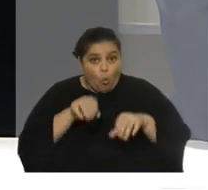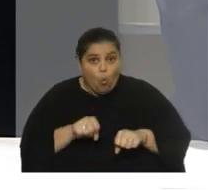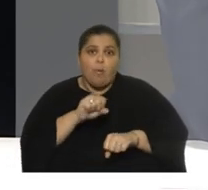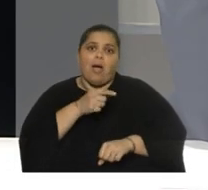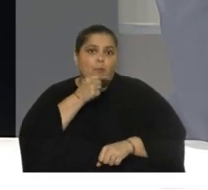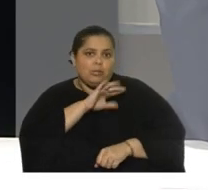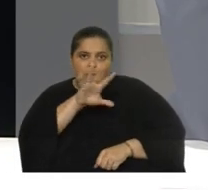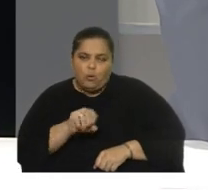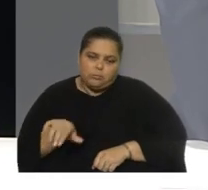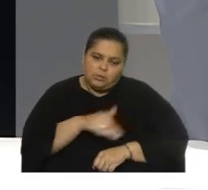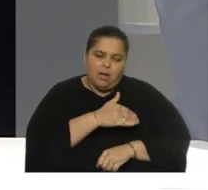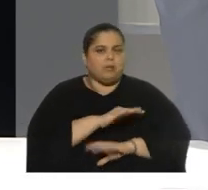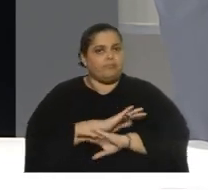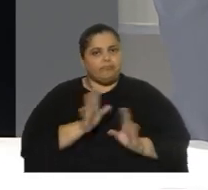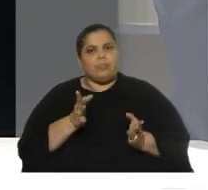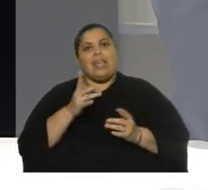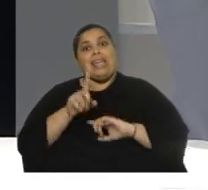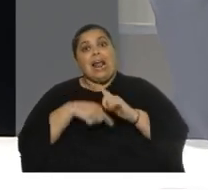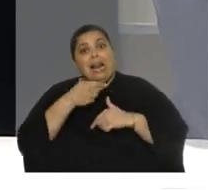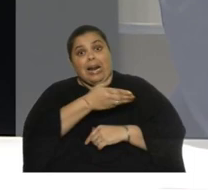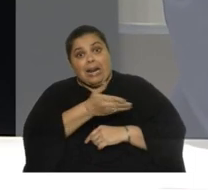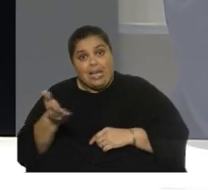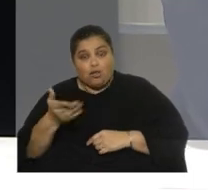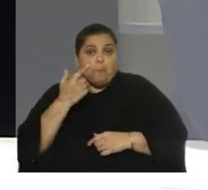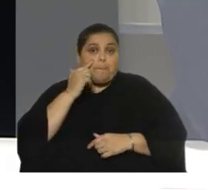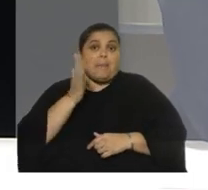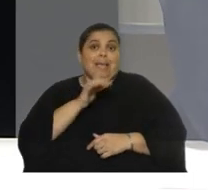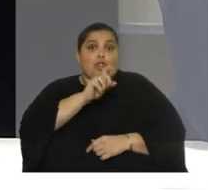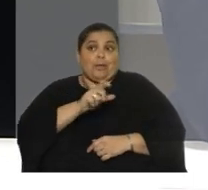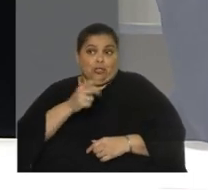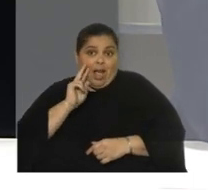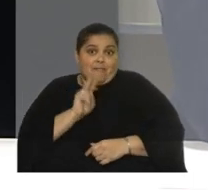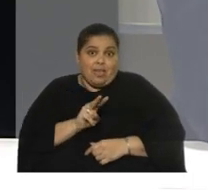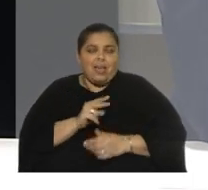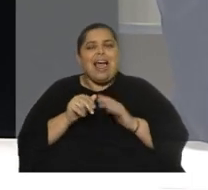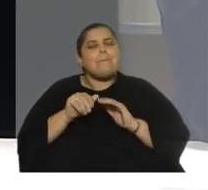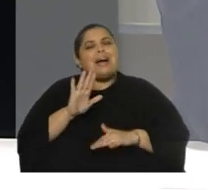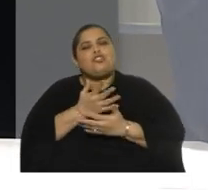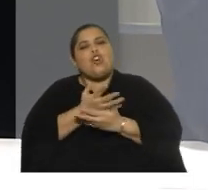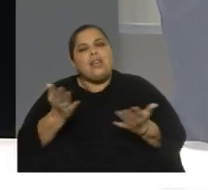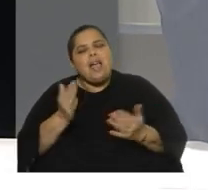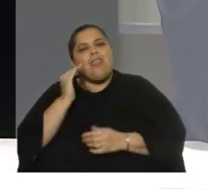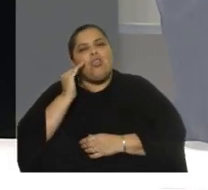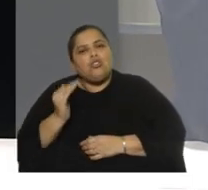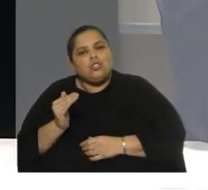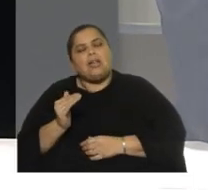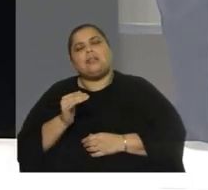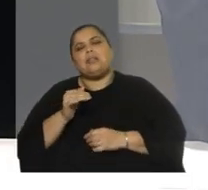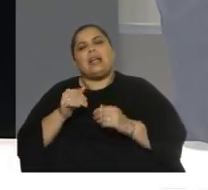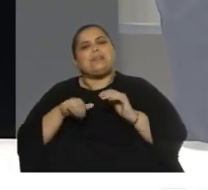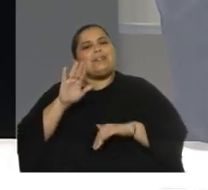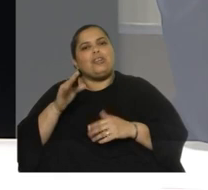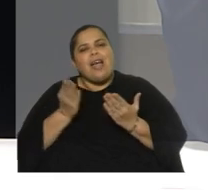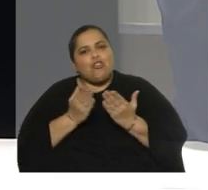resto a mi lo que me llama la atención es que yo supongo que la gente lo verá que el resto la mayor parte de los docentes la mayor parte de los